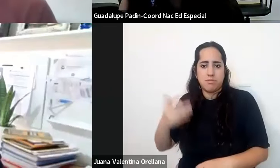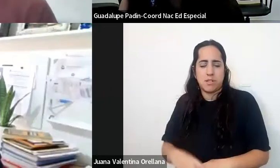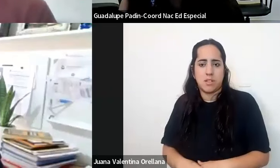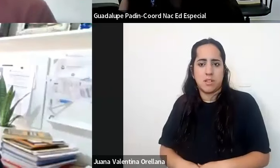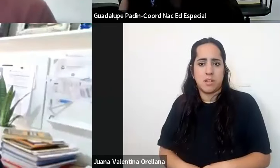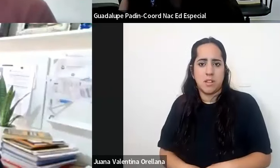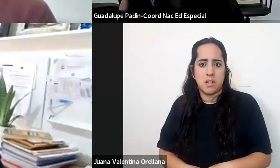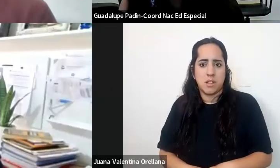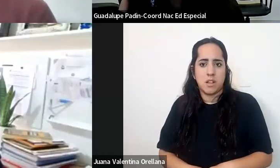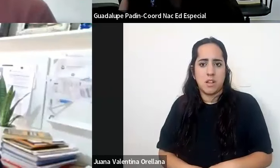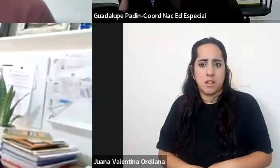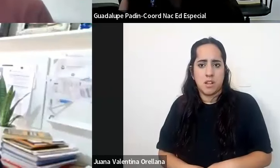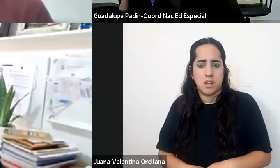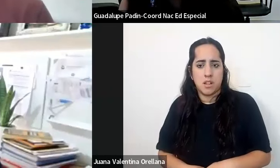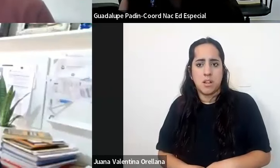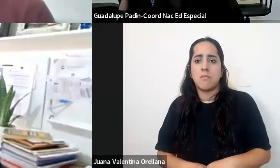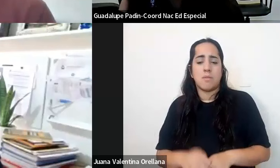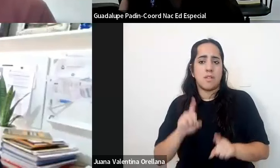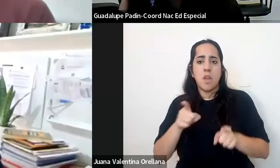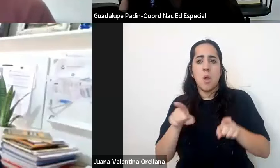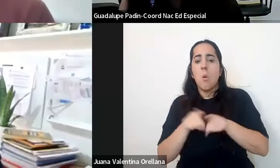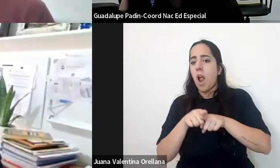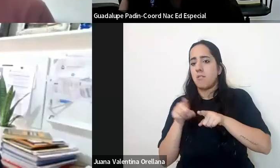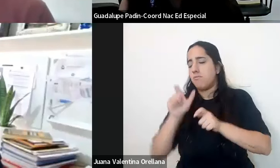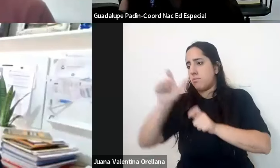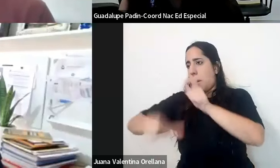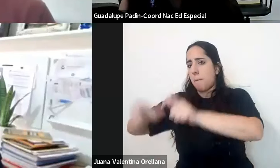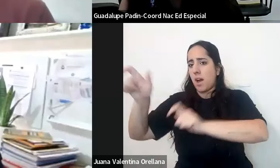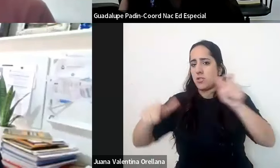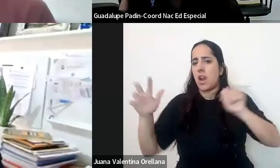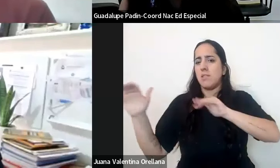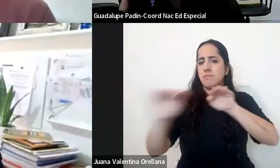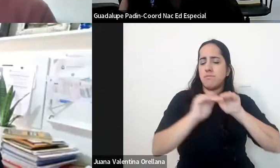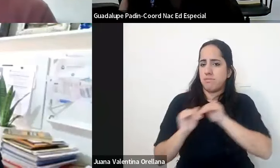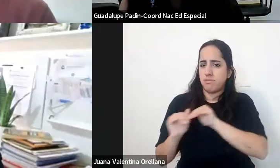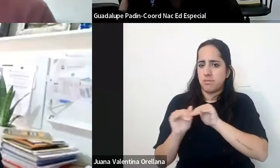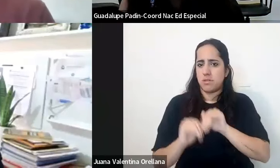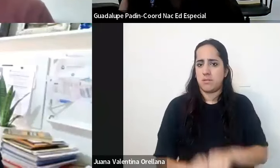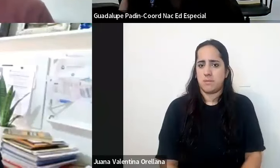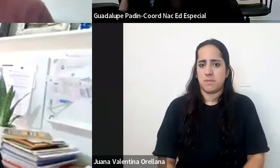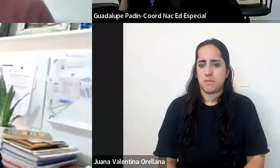parte como cualquier otro ciudadano de la sociedad tal cual